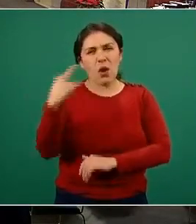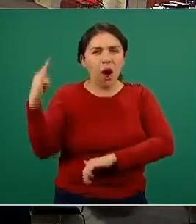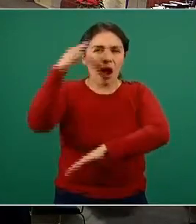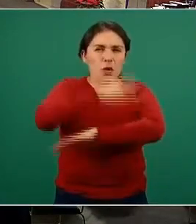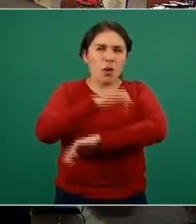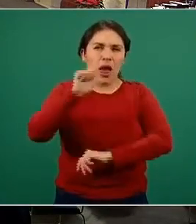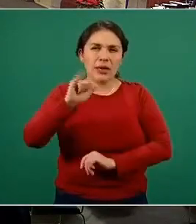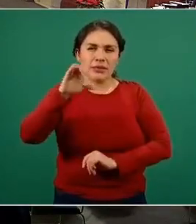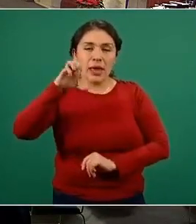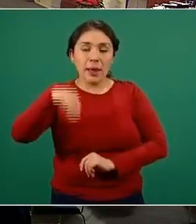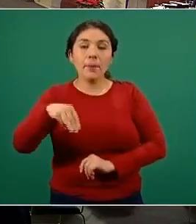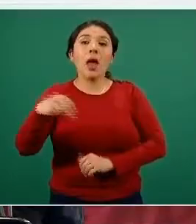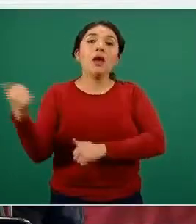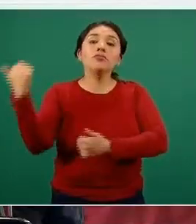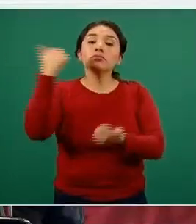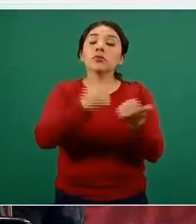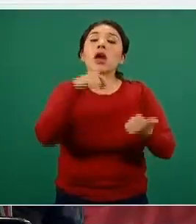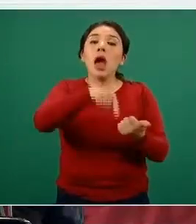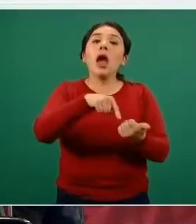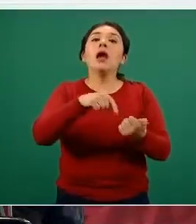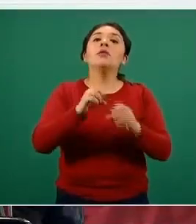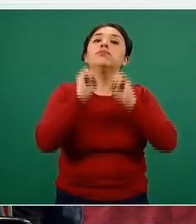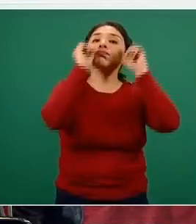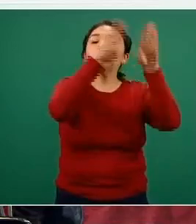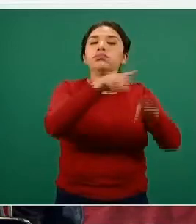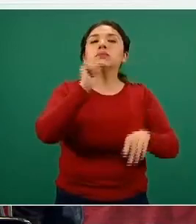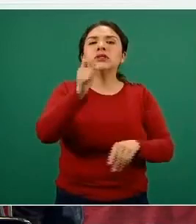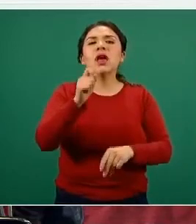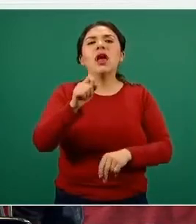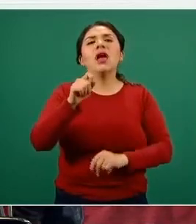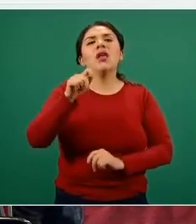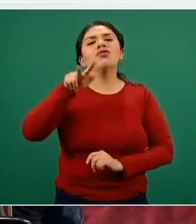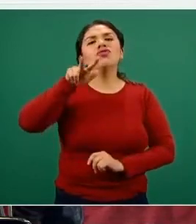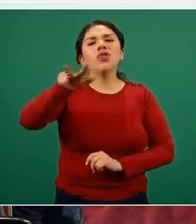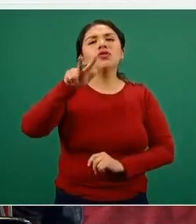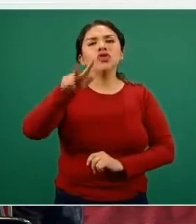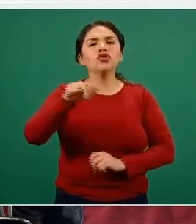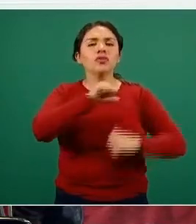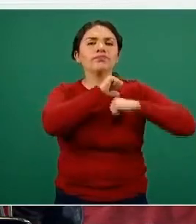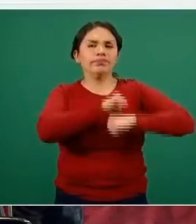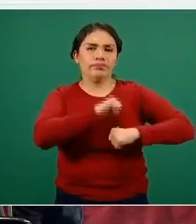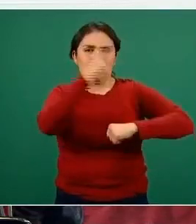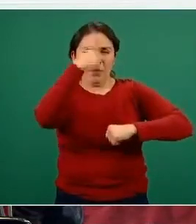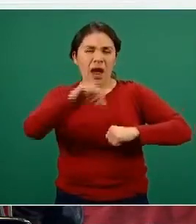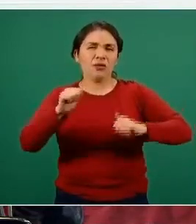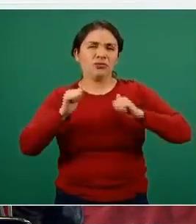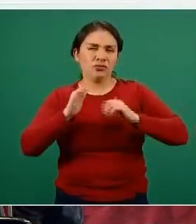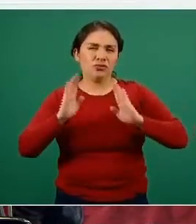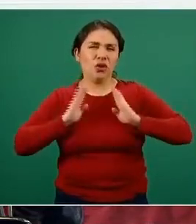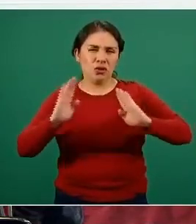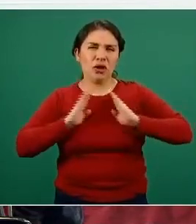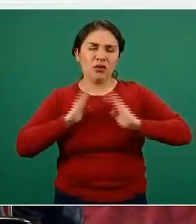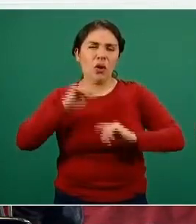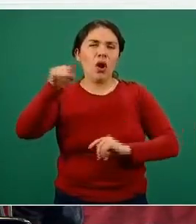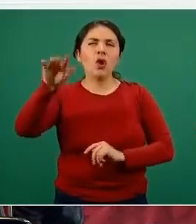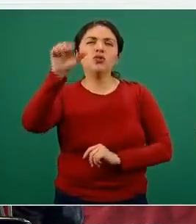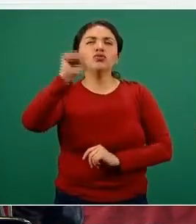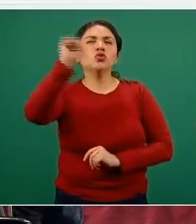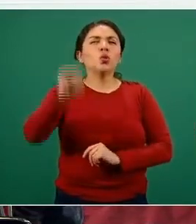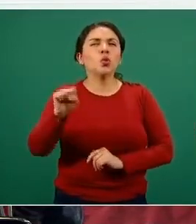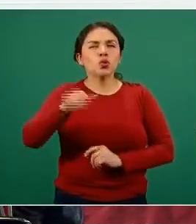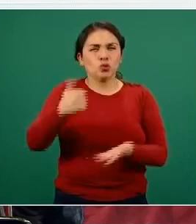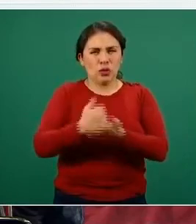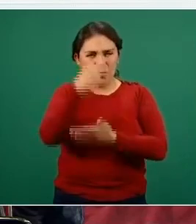transferidas a la sede del décimo octavo regimiento de infantería, en la zona sur de la Ciudad de México,